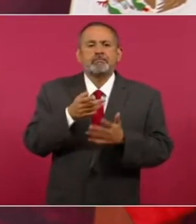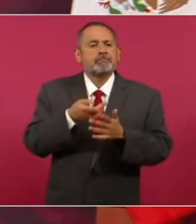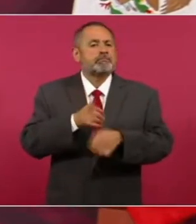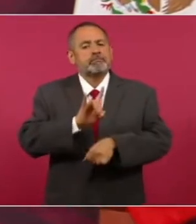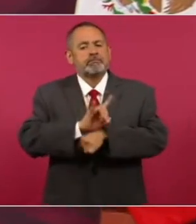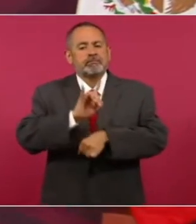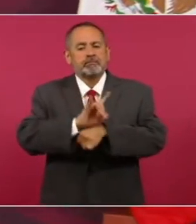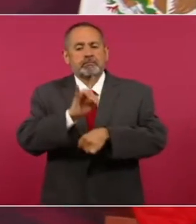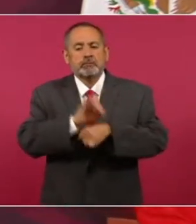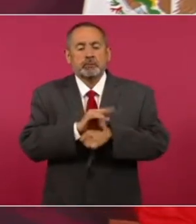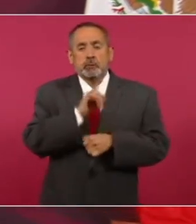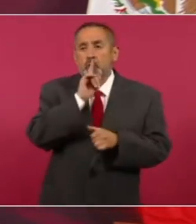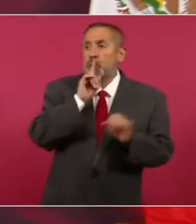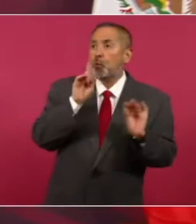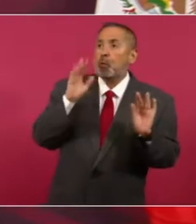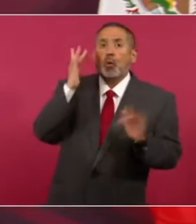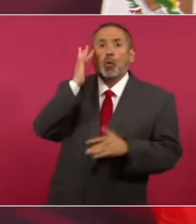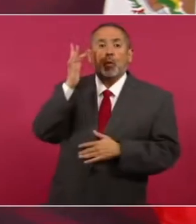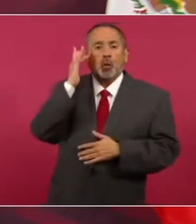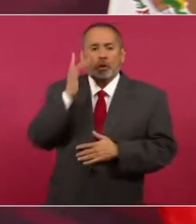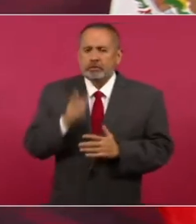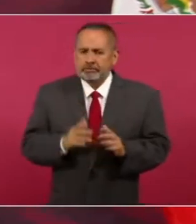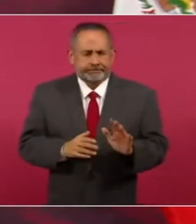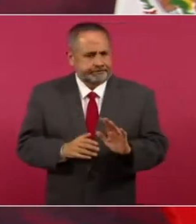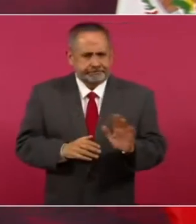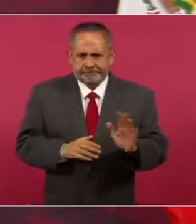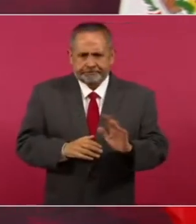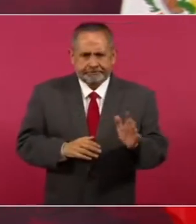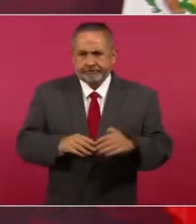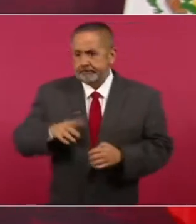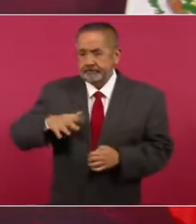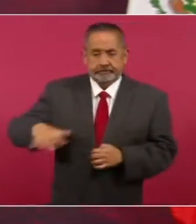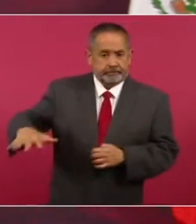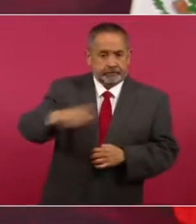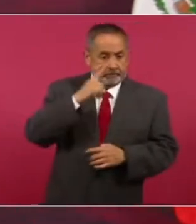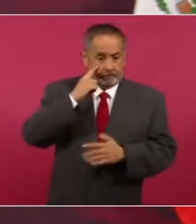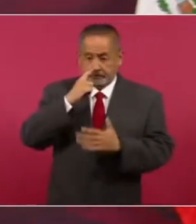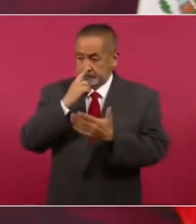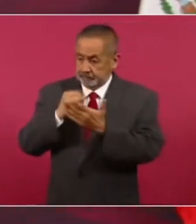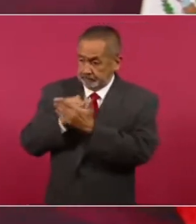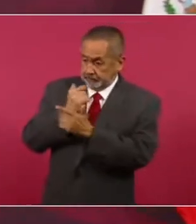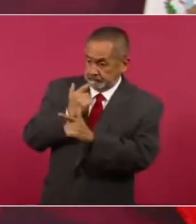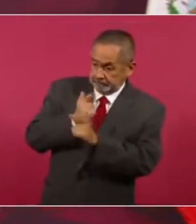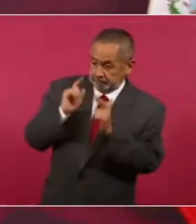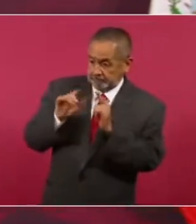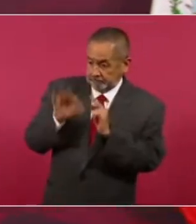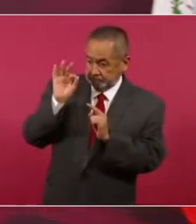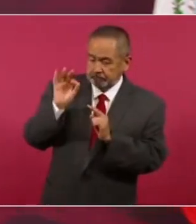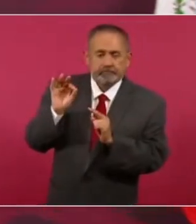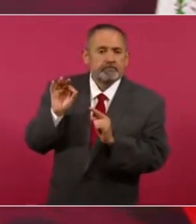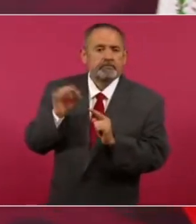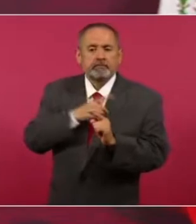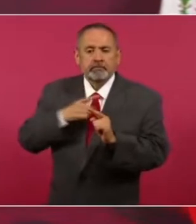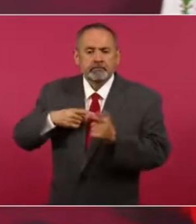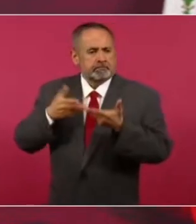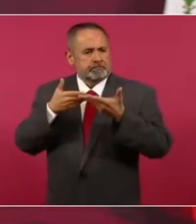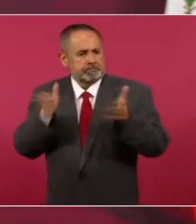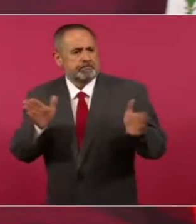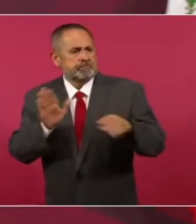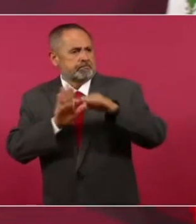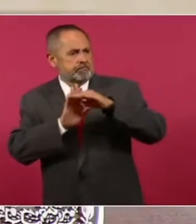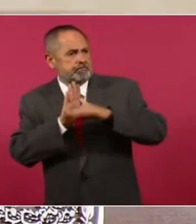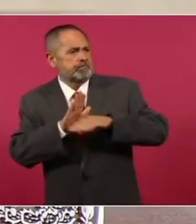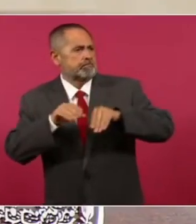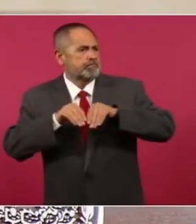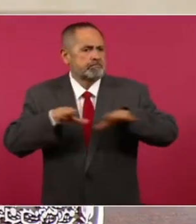presidente López Obrador tunde a los paneaguados y acaba con poderosa agencia